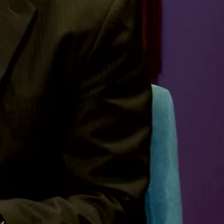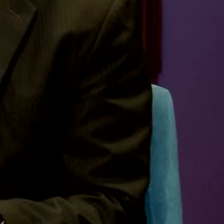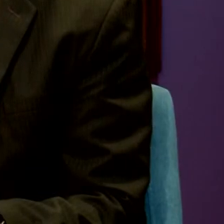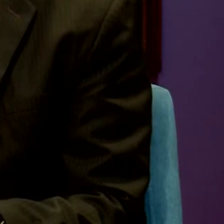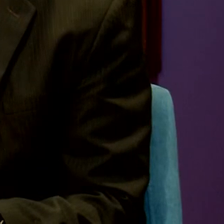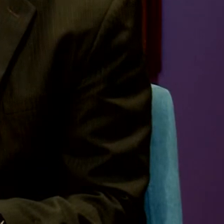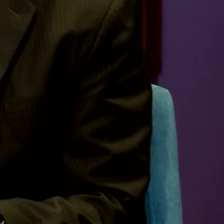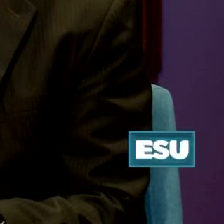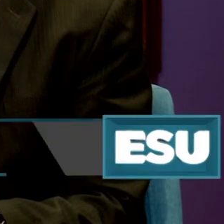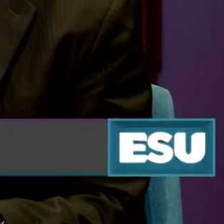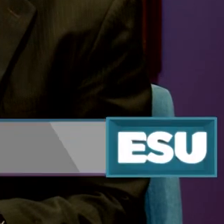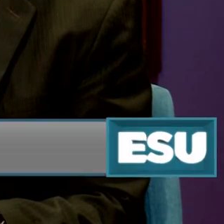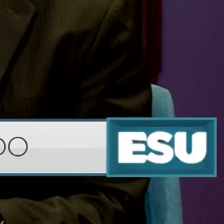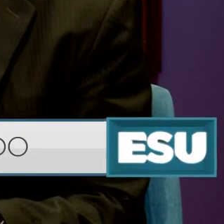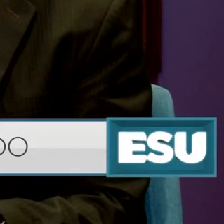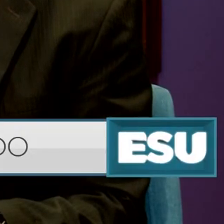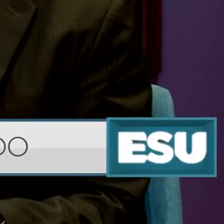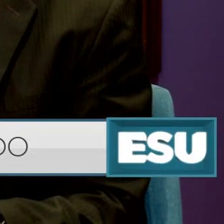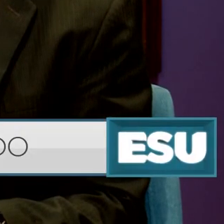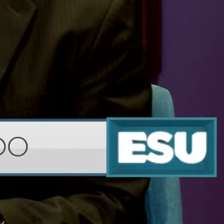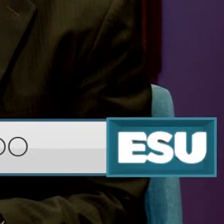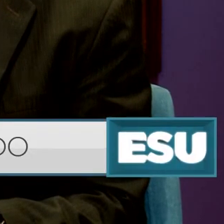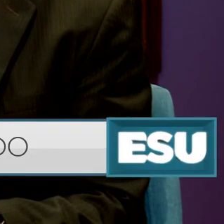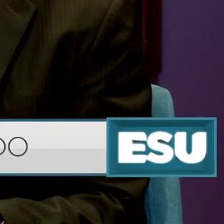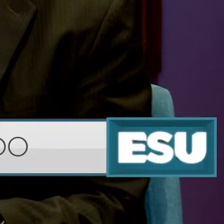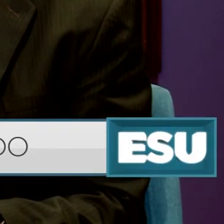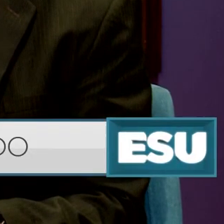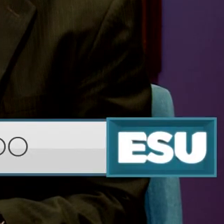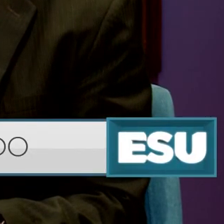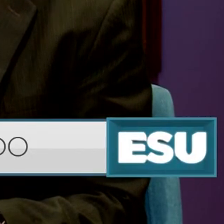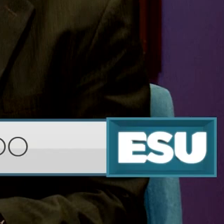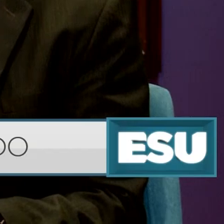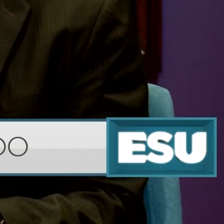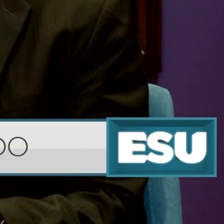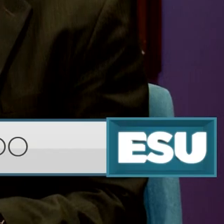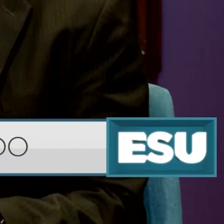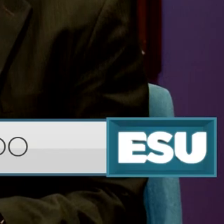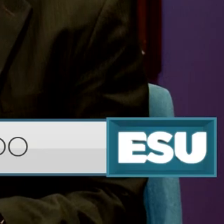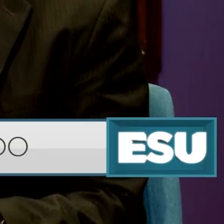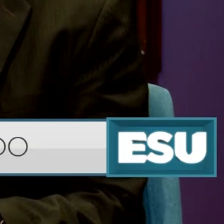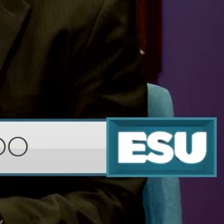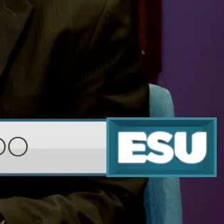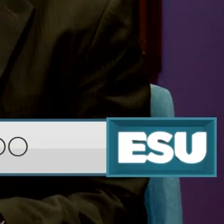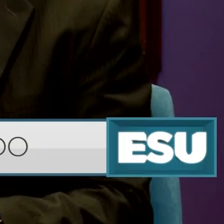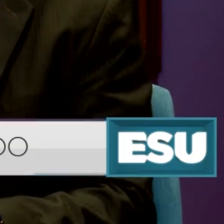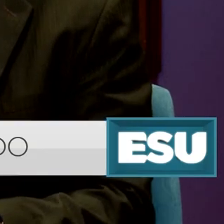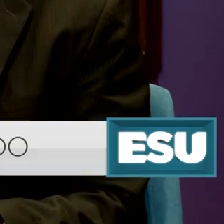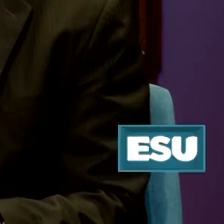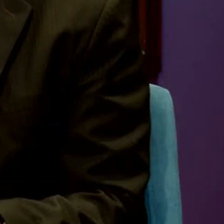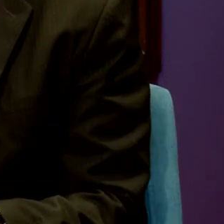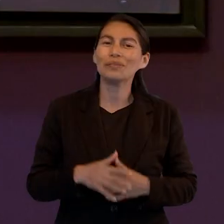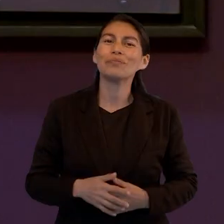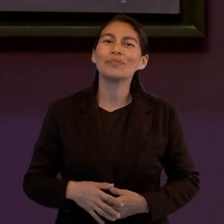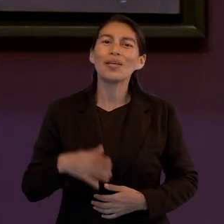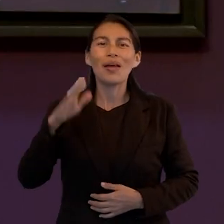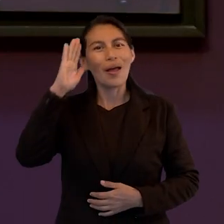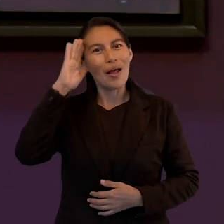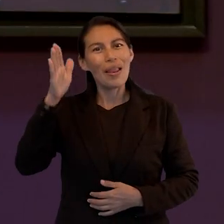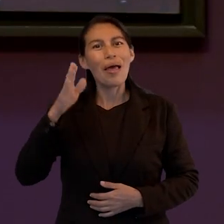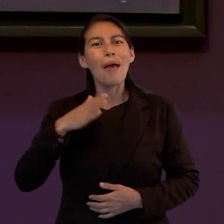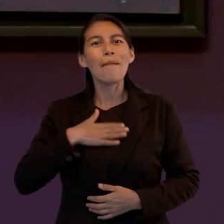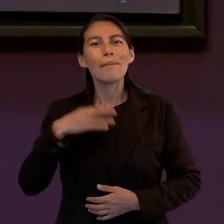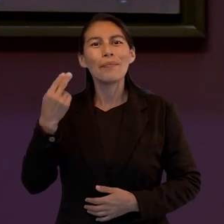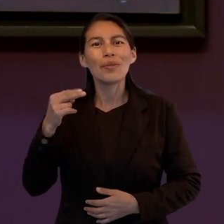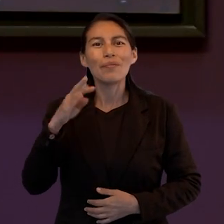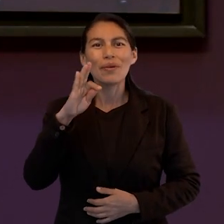Mi nombre es Yair Delgado Gutiérrez y mi primera reacción ante el peligro es correr. Hola,